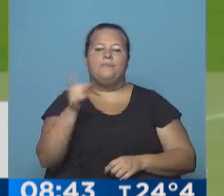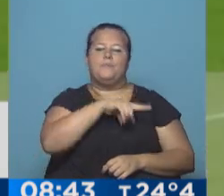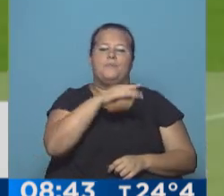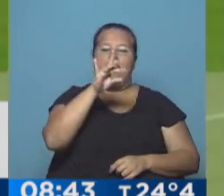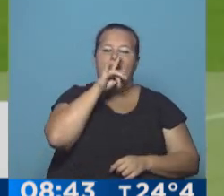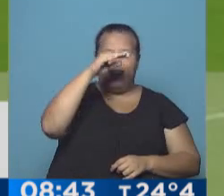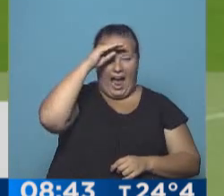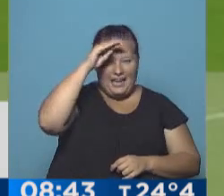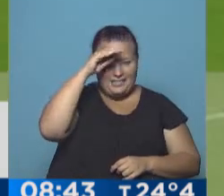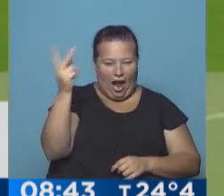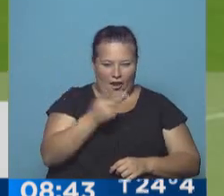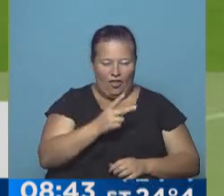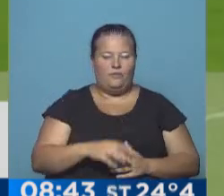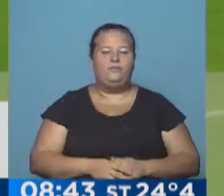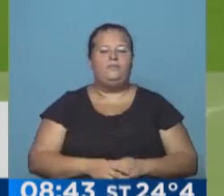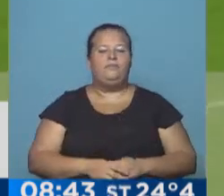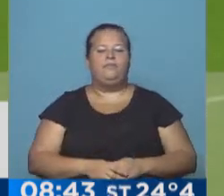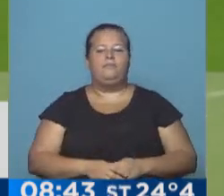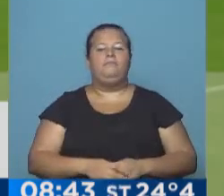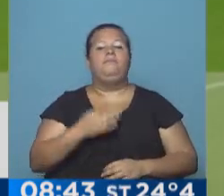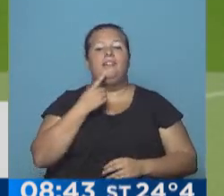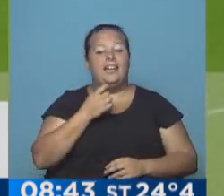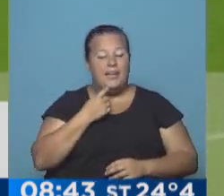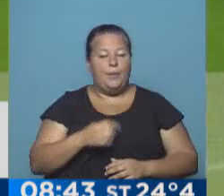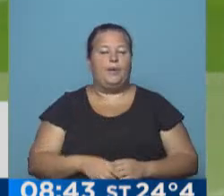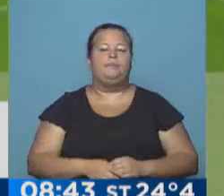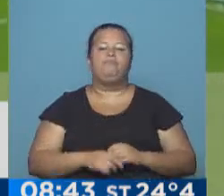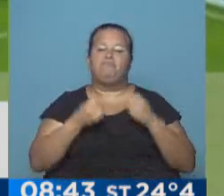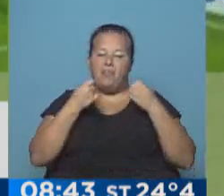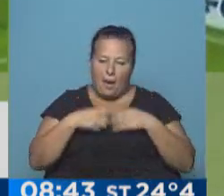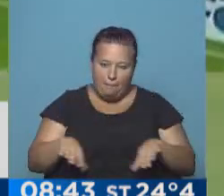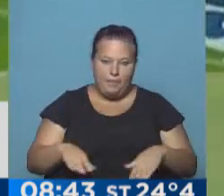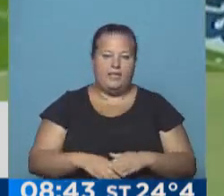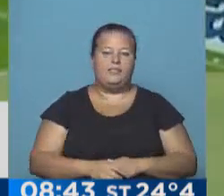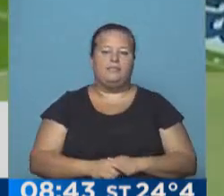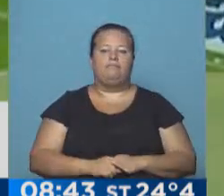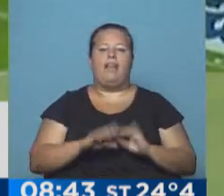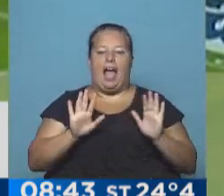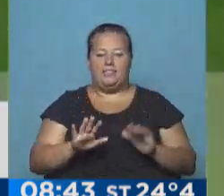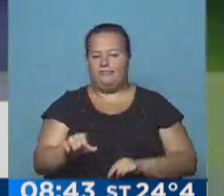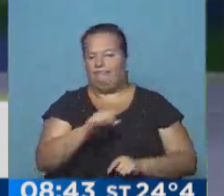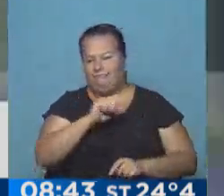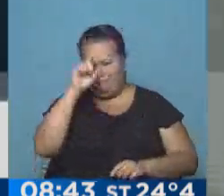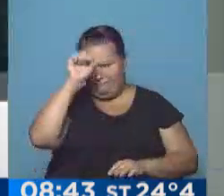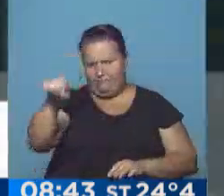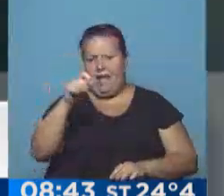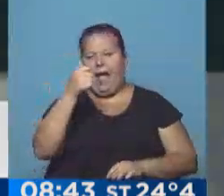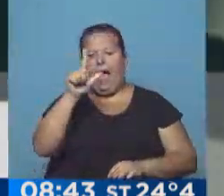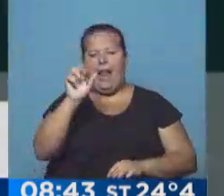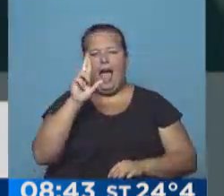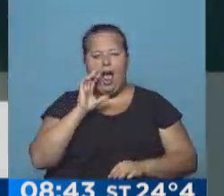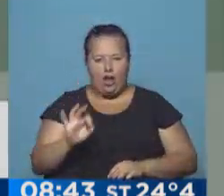el muñeco Marcelo Gallardo. Y River comenzaba de esta manera. Tremendo cabezazo de Alario.